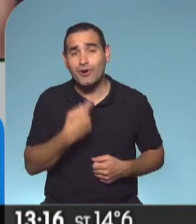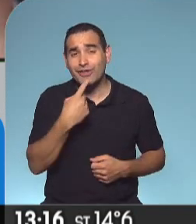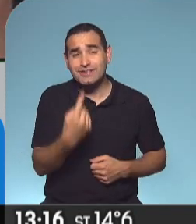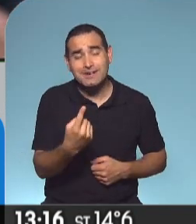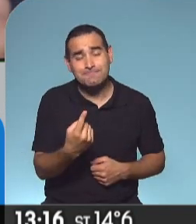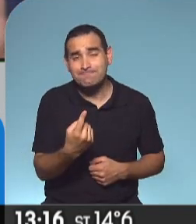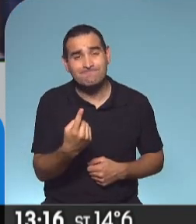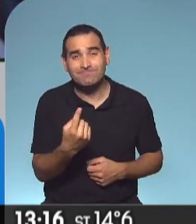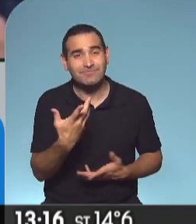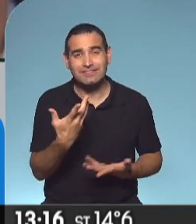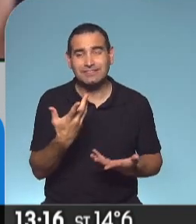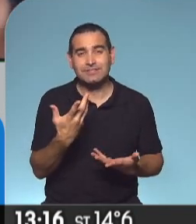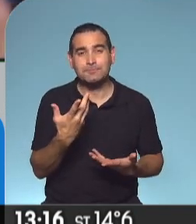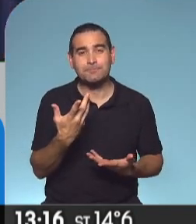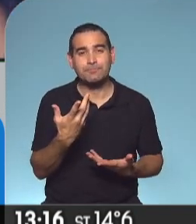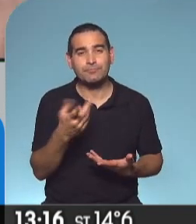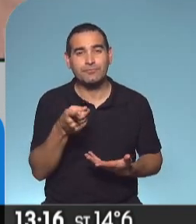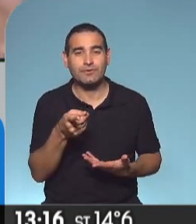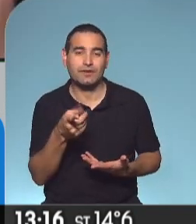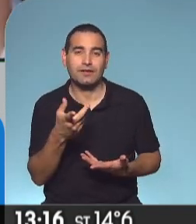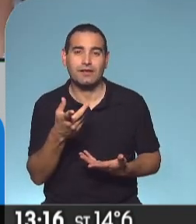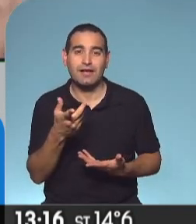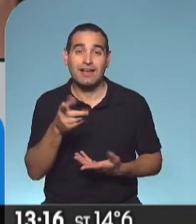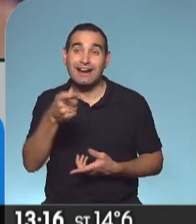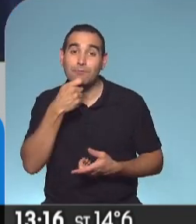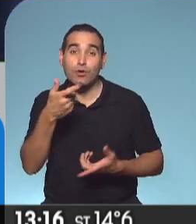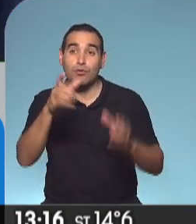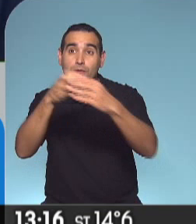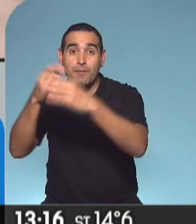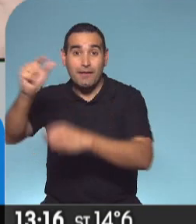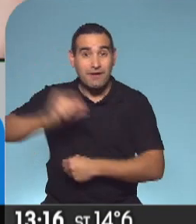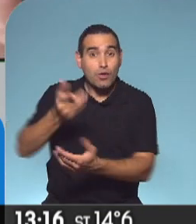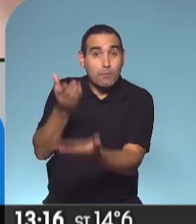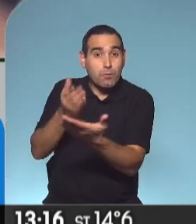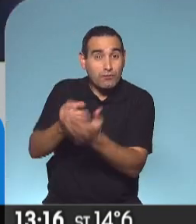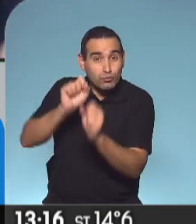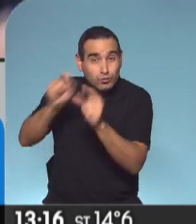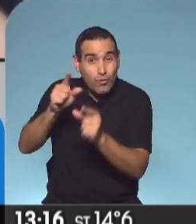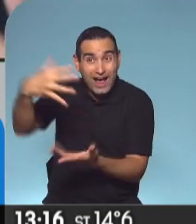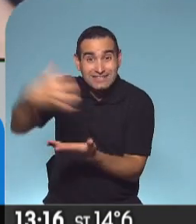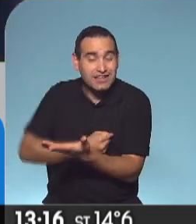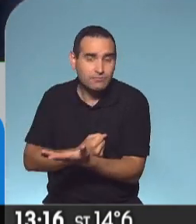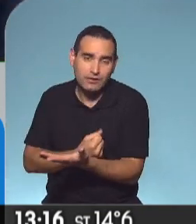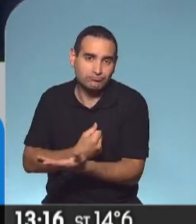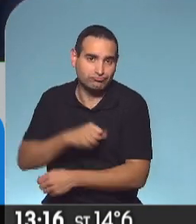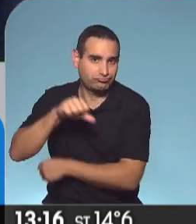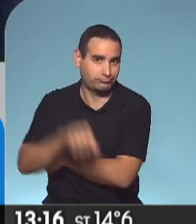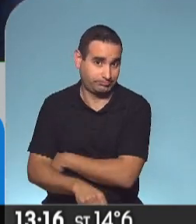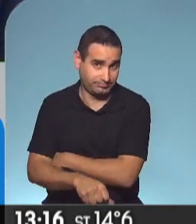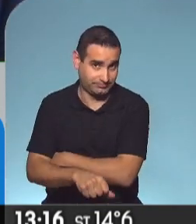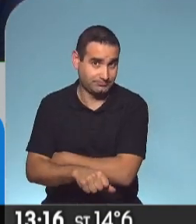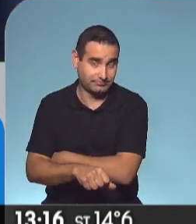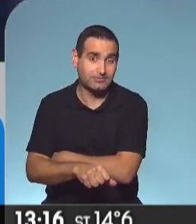manejar los instrumentos que perdería si acepta los términos de la negociación que están planteando los bonistas en esta última